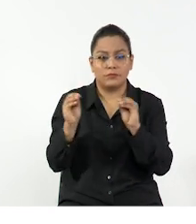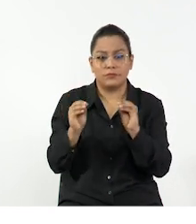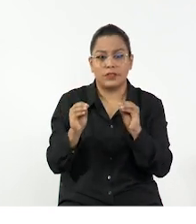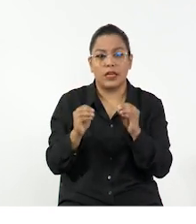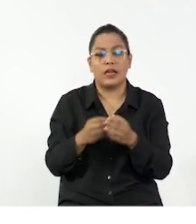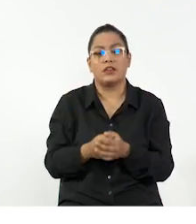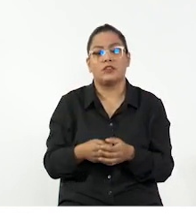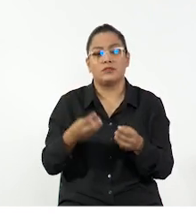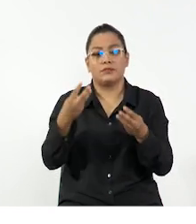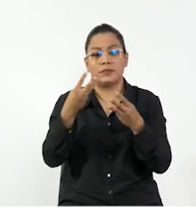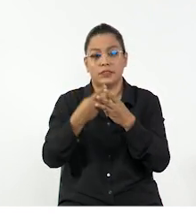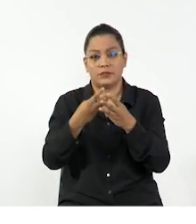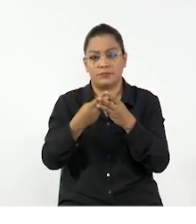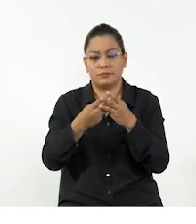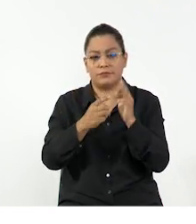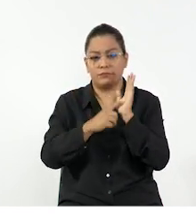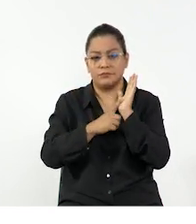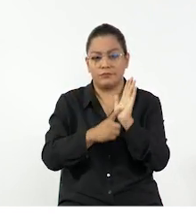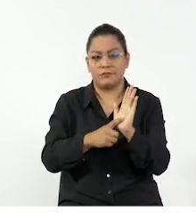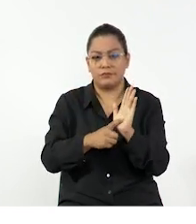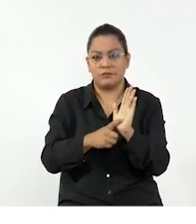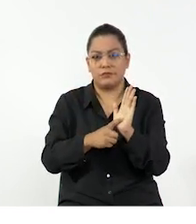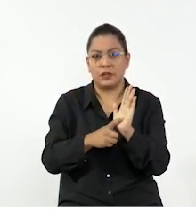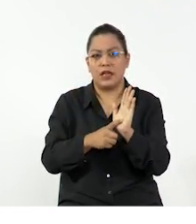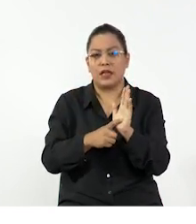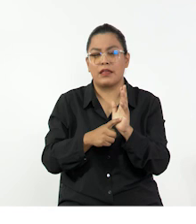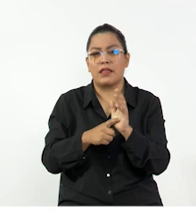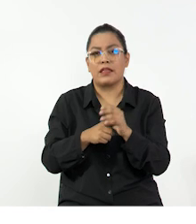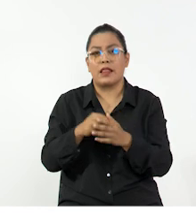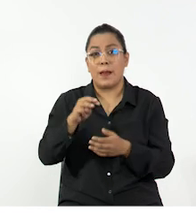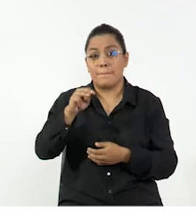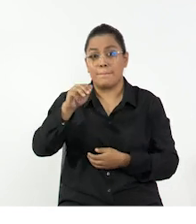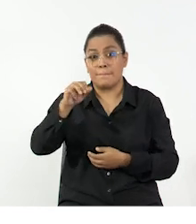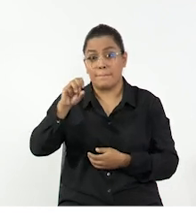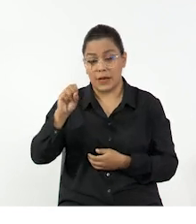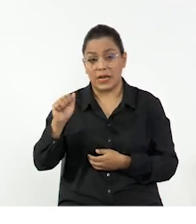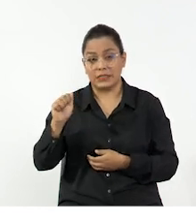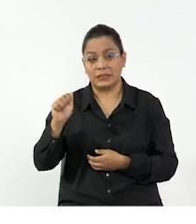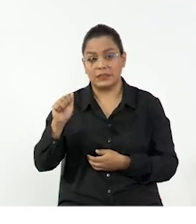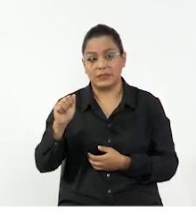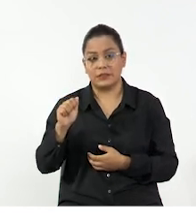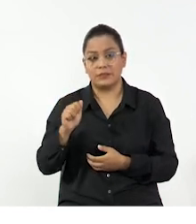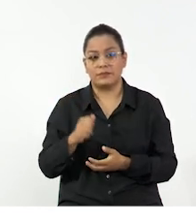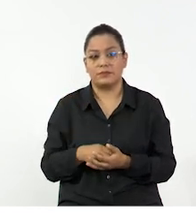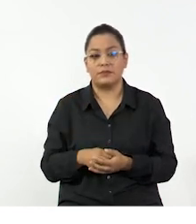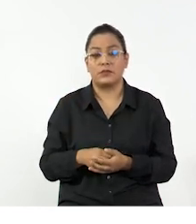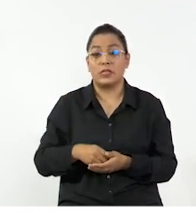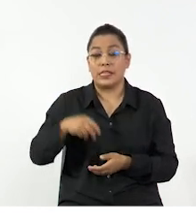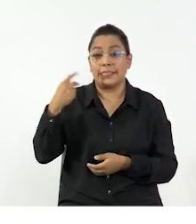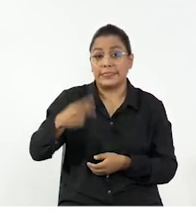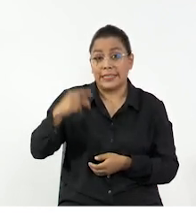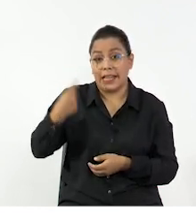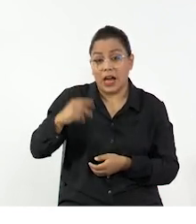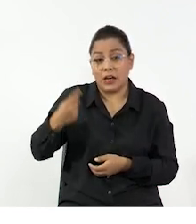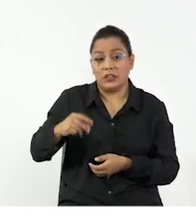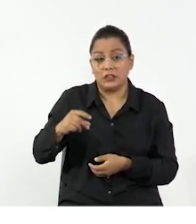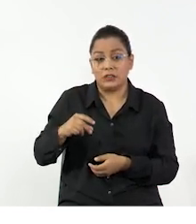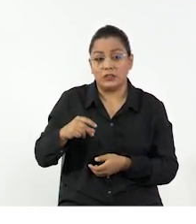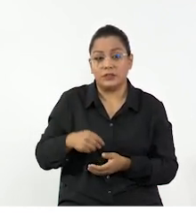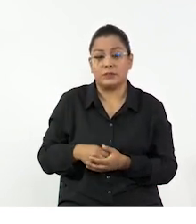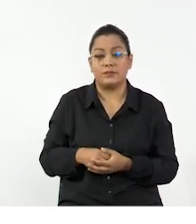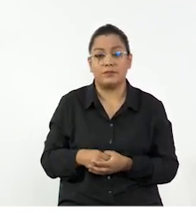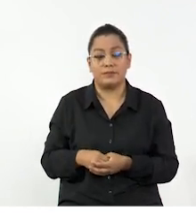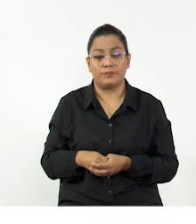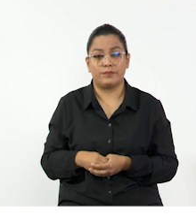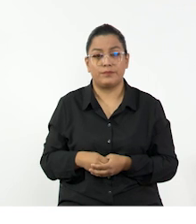así, la definimos matemáticamente como el producto entre la masa, que es una magnitud escalar, y la